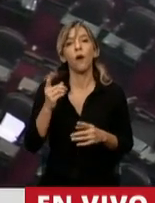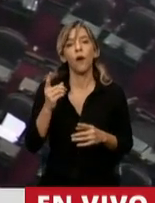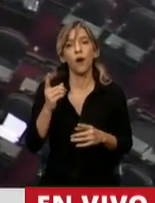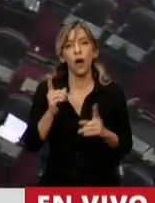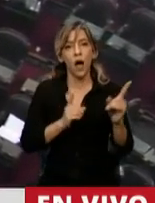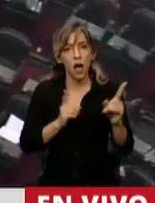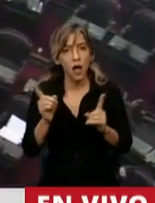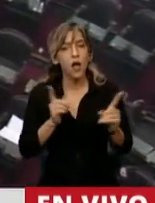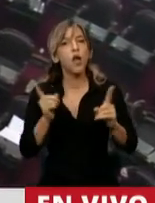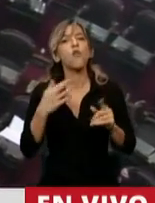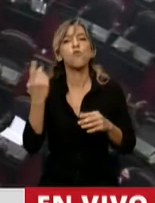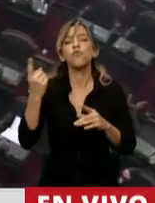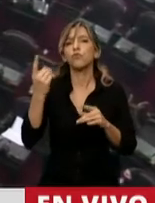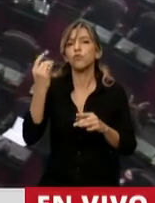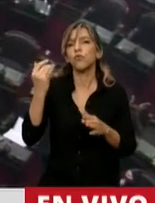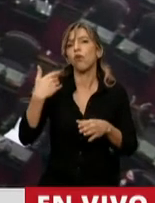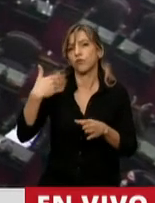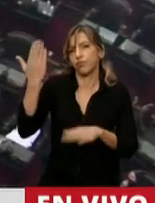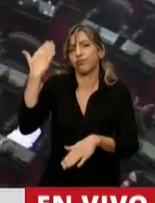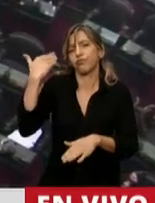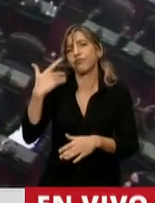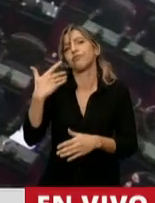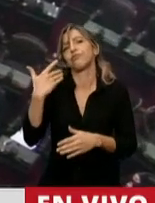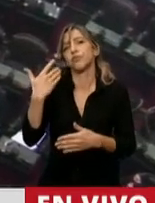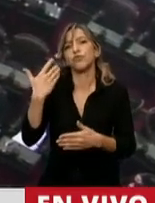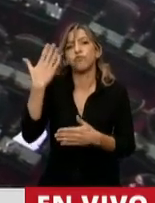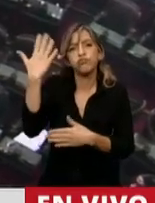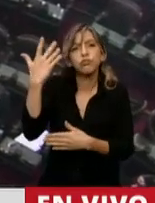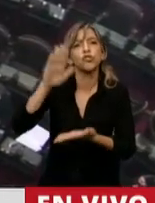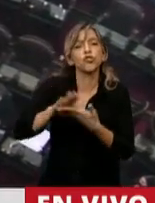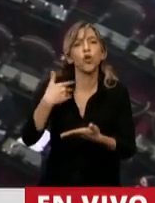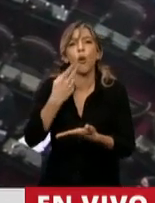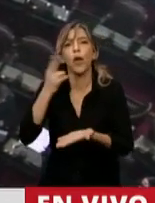condonación escandalosa de deuda del Correo Argentino a favor de la familia Macri,